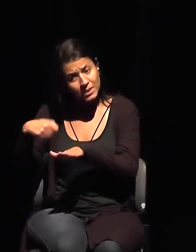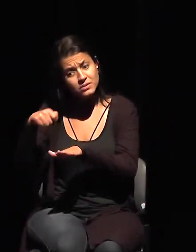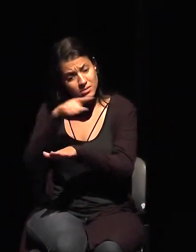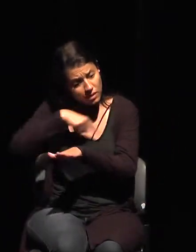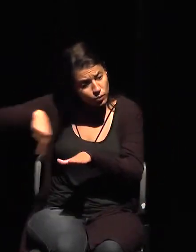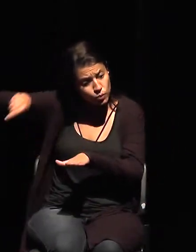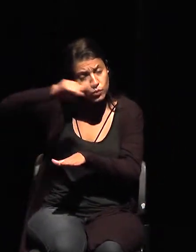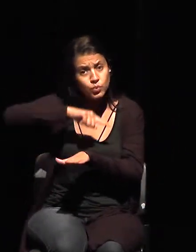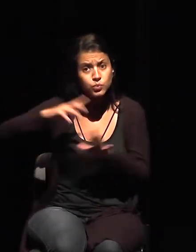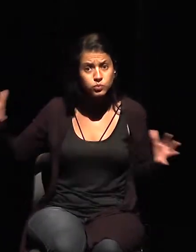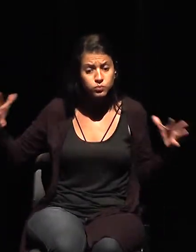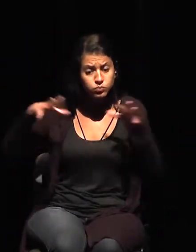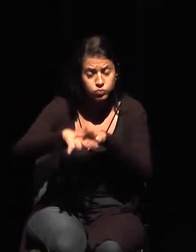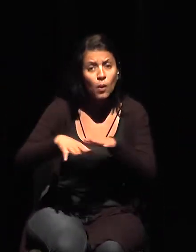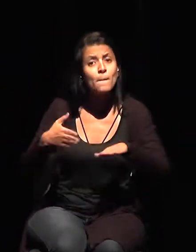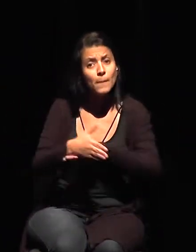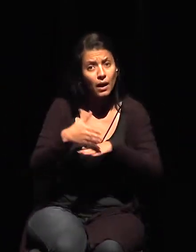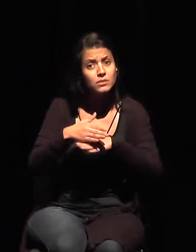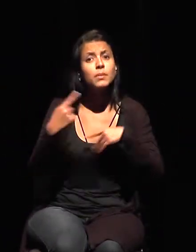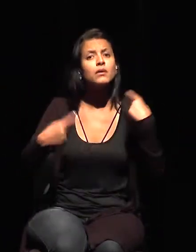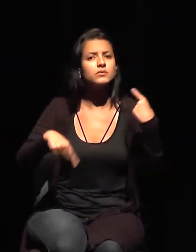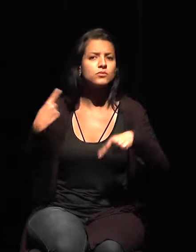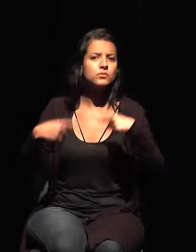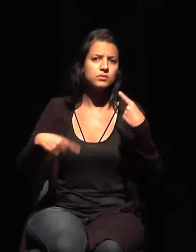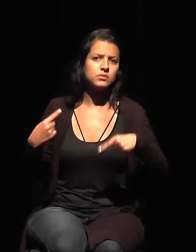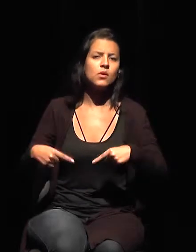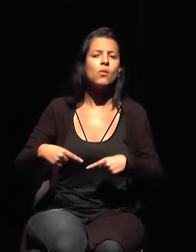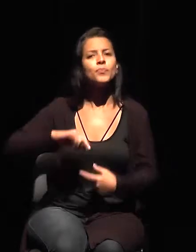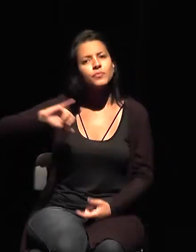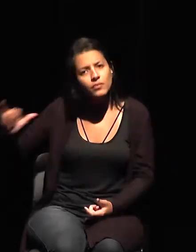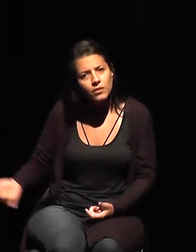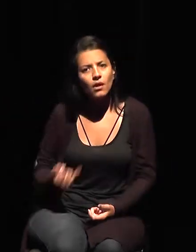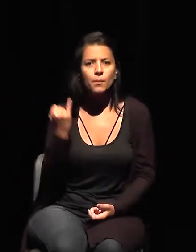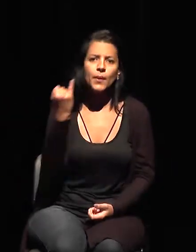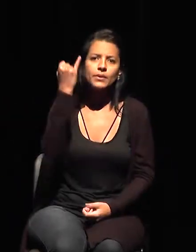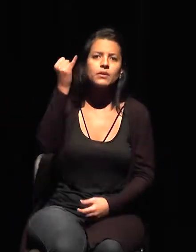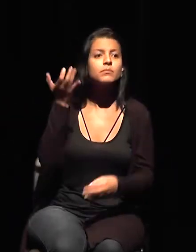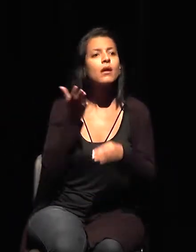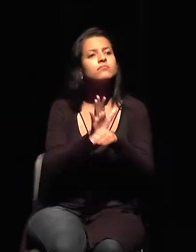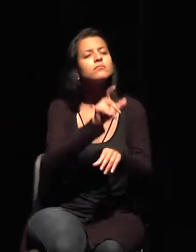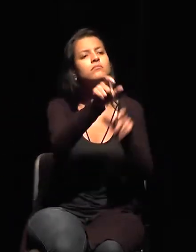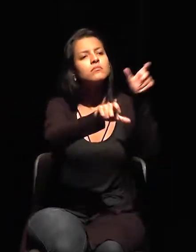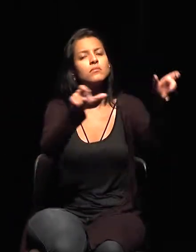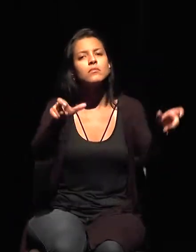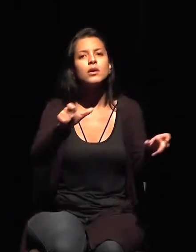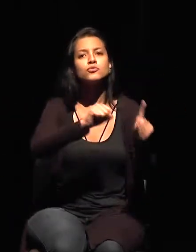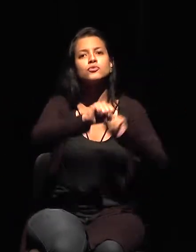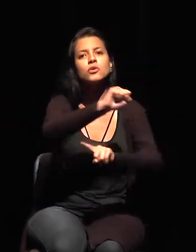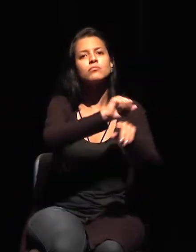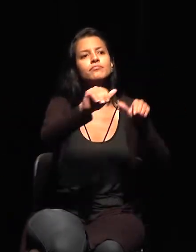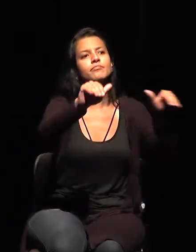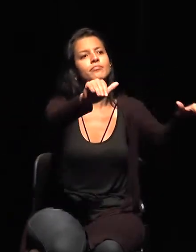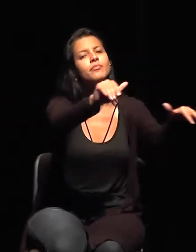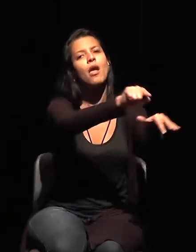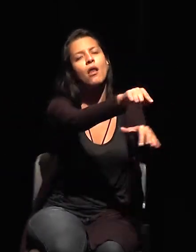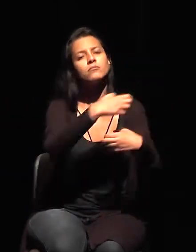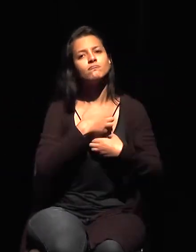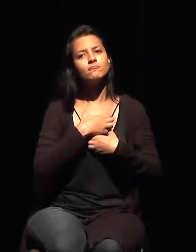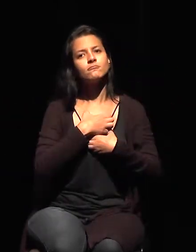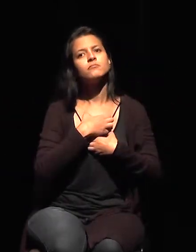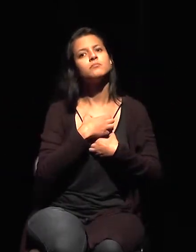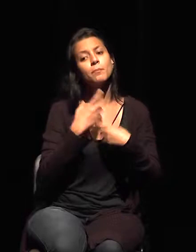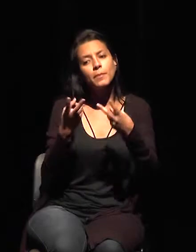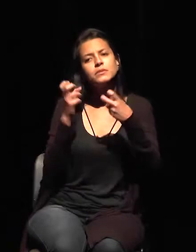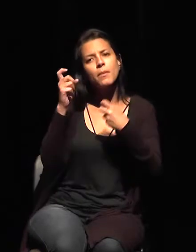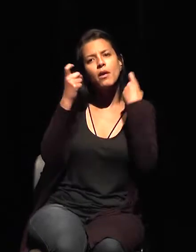importante para sensibilizar a la gente. Cuando se habla aquí de que el patrimonio cultural es un patrimonio público, si